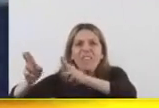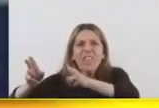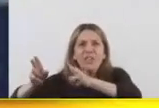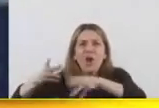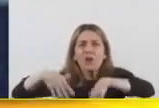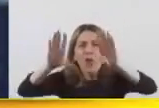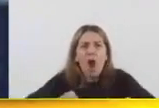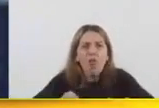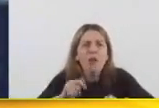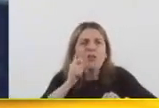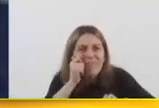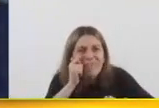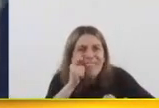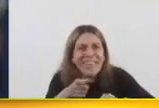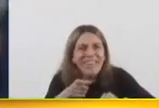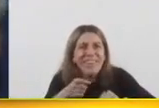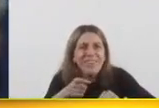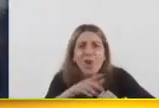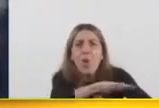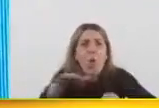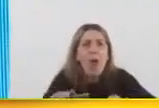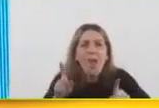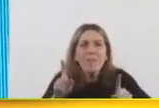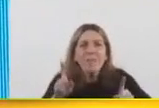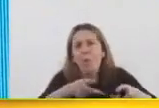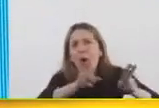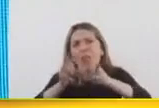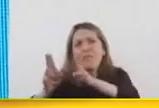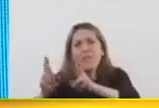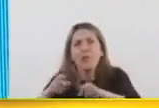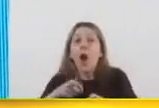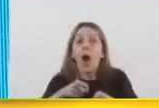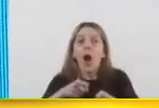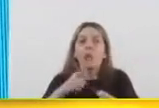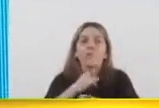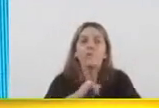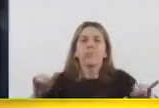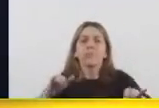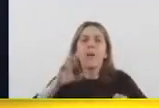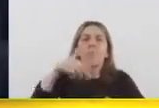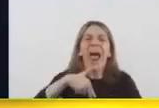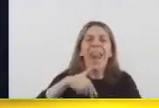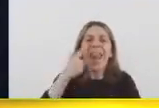un espacio común. Y allí lanzamos un plan que le llamamos Casa